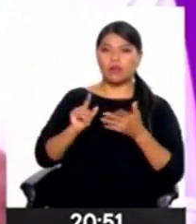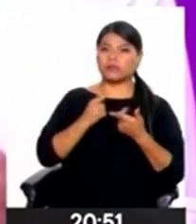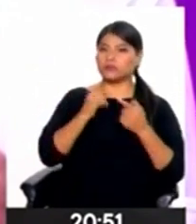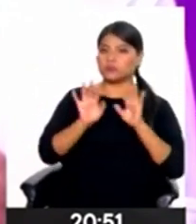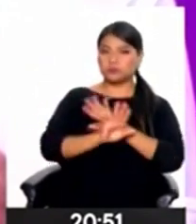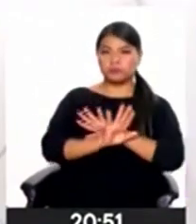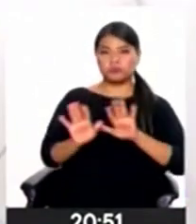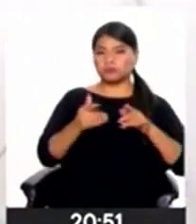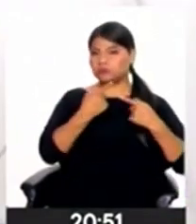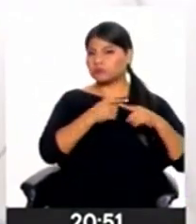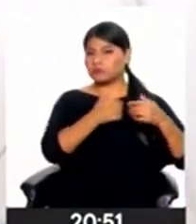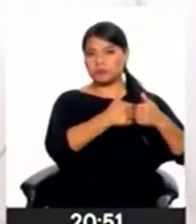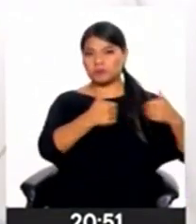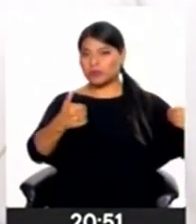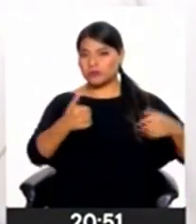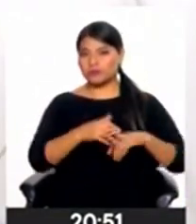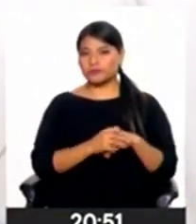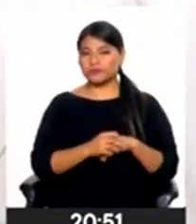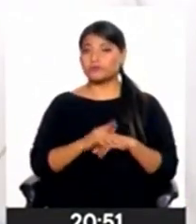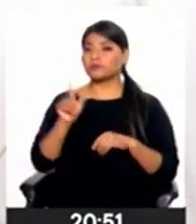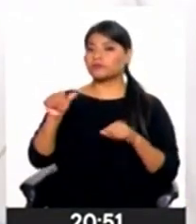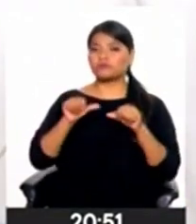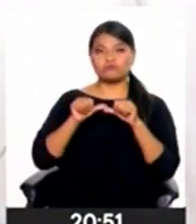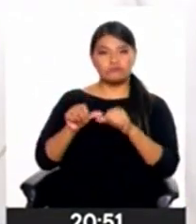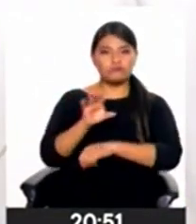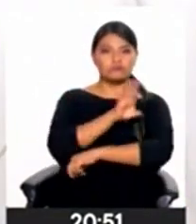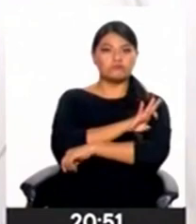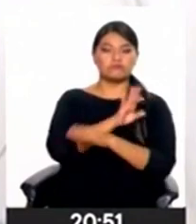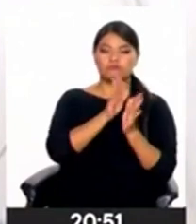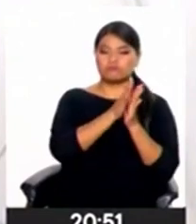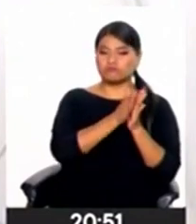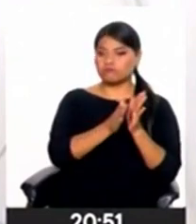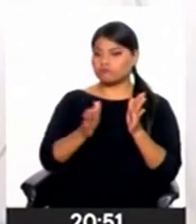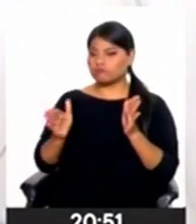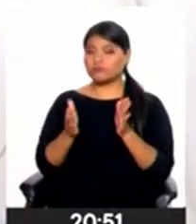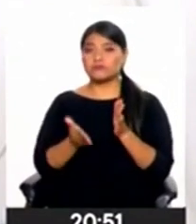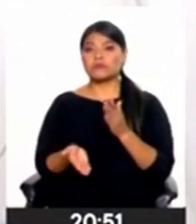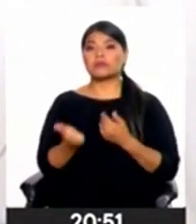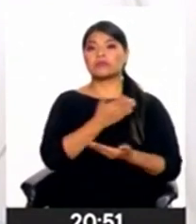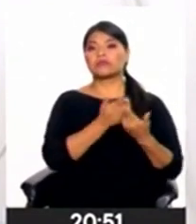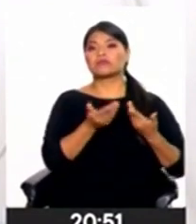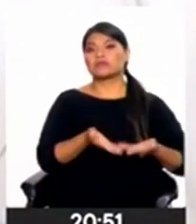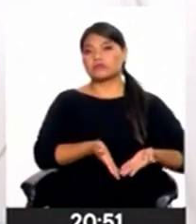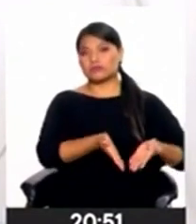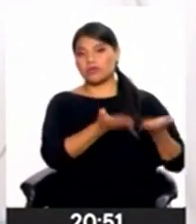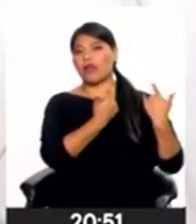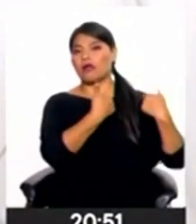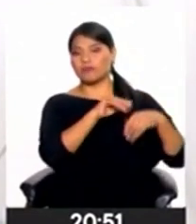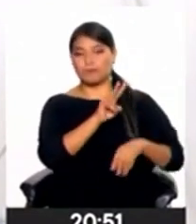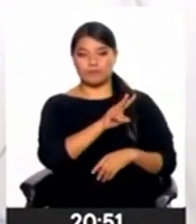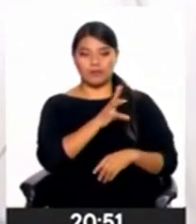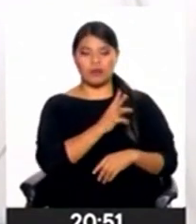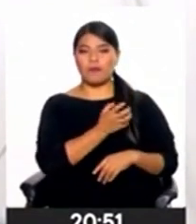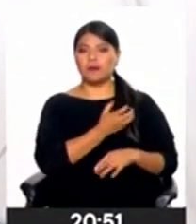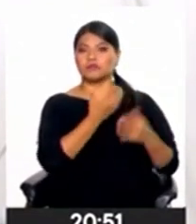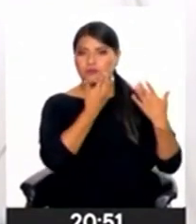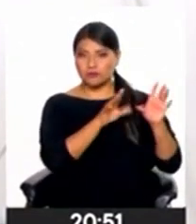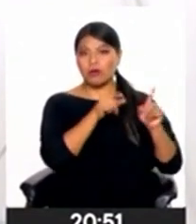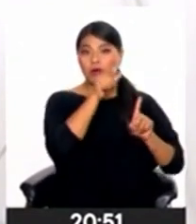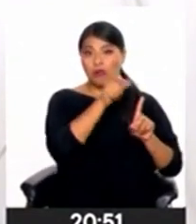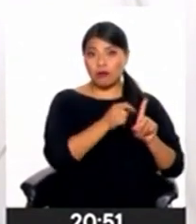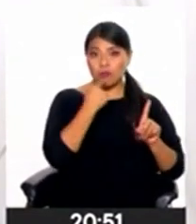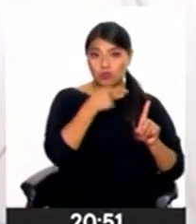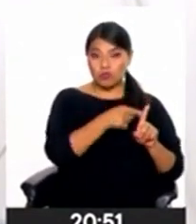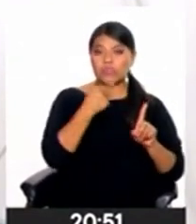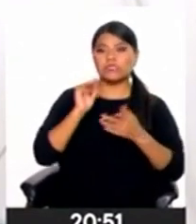implicancia. El proceso continúa porque es un hecho que ya sucedió. Más allá de que el agravado,